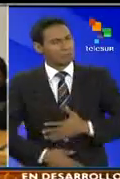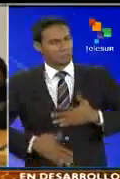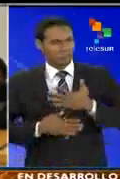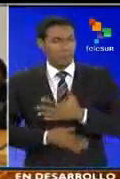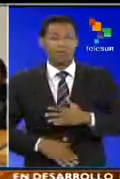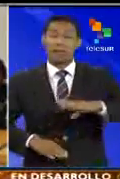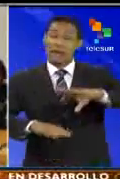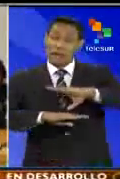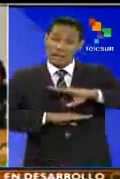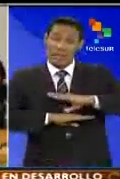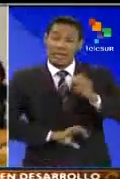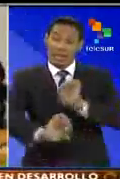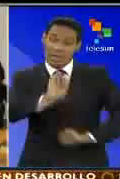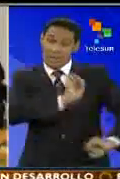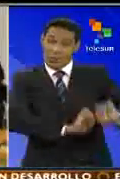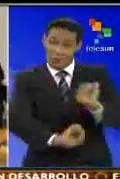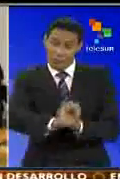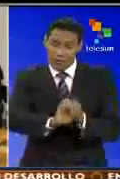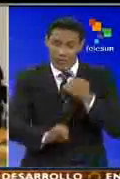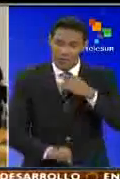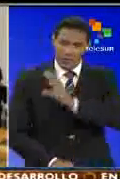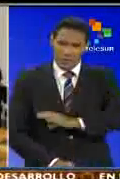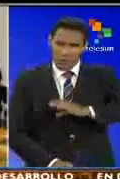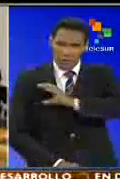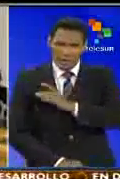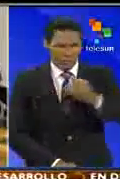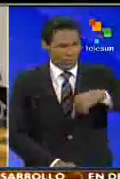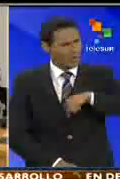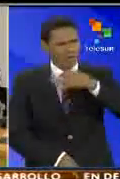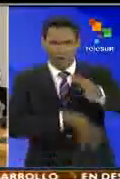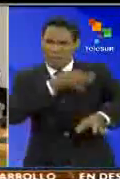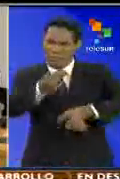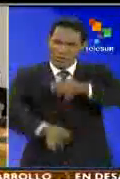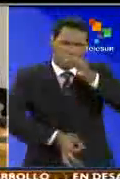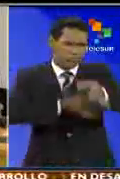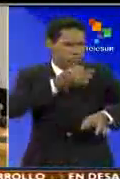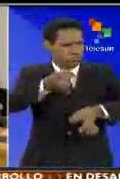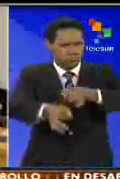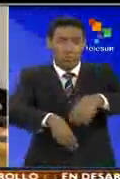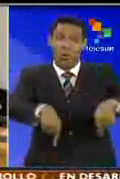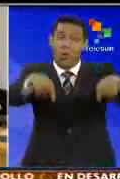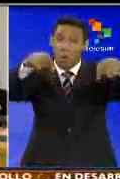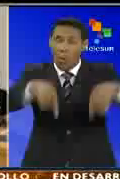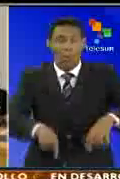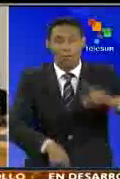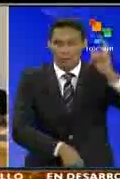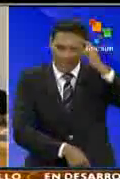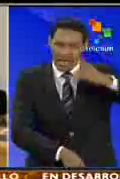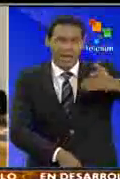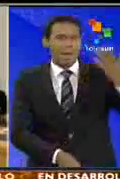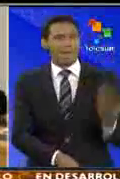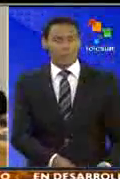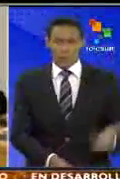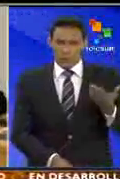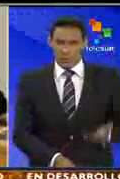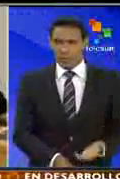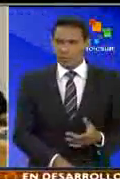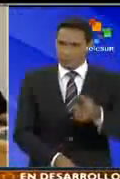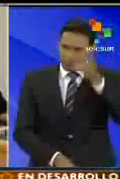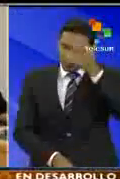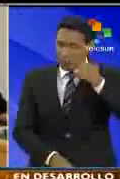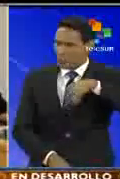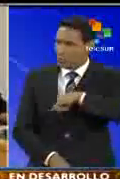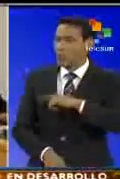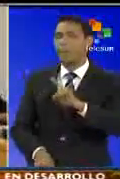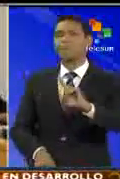con la defensa de este comité. sido realmente el día de hoy un día muy importante para nosotros y para nosotros.